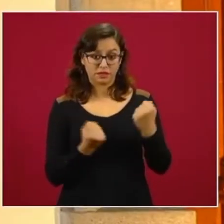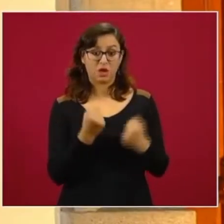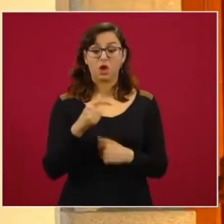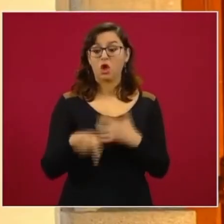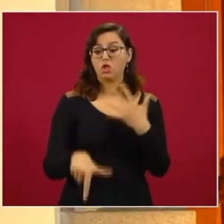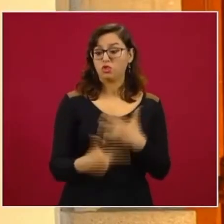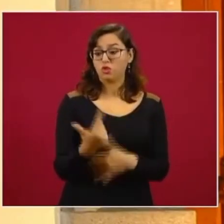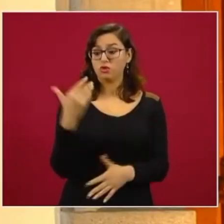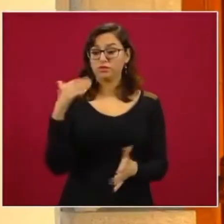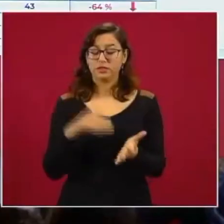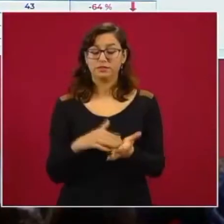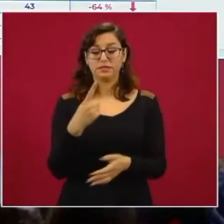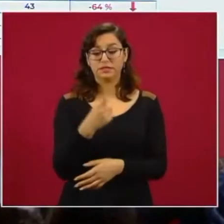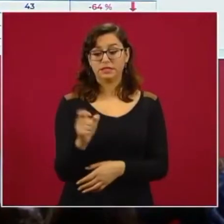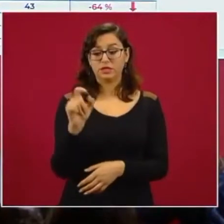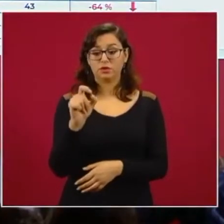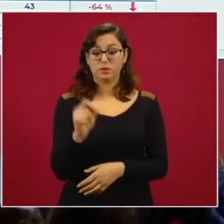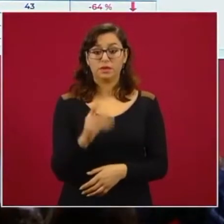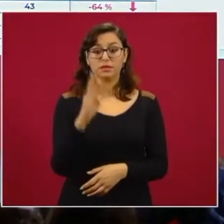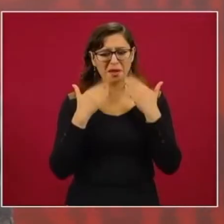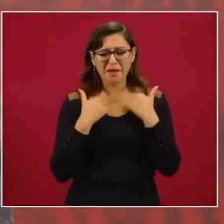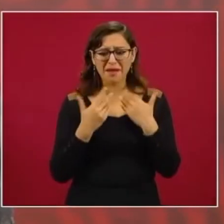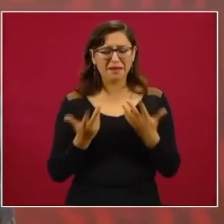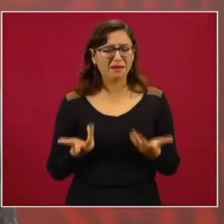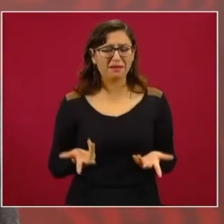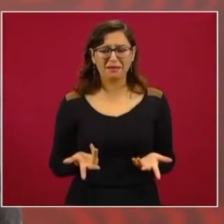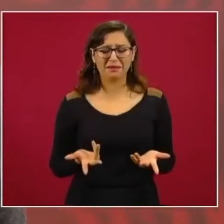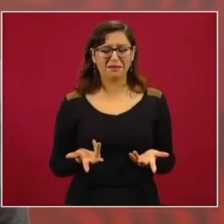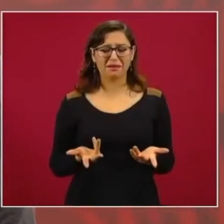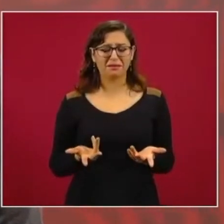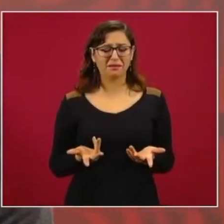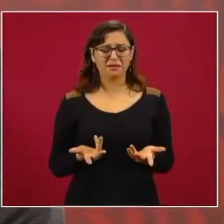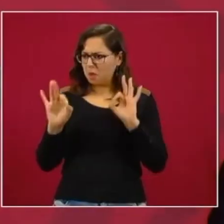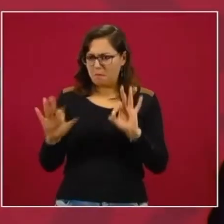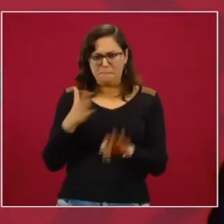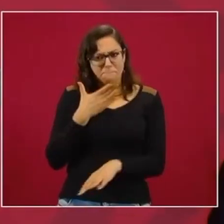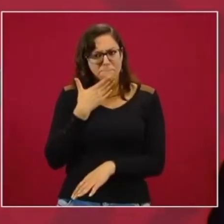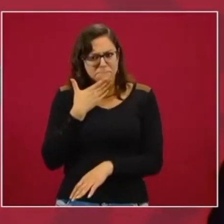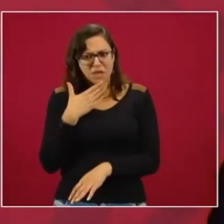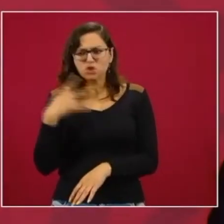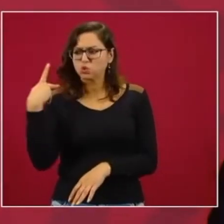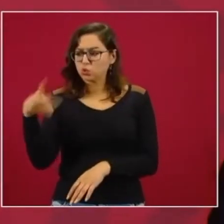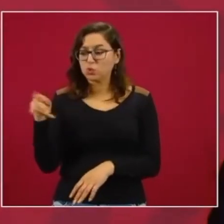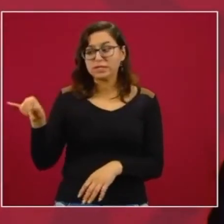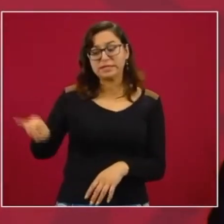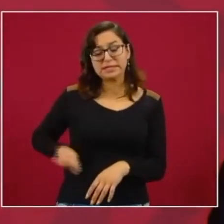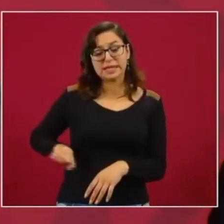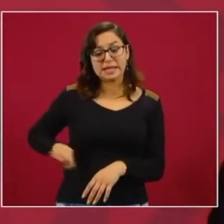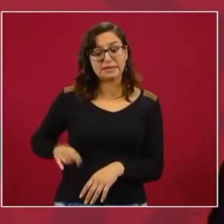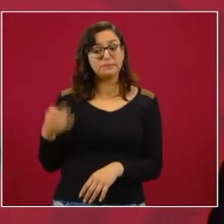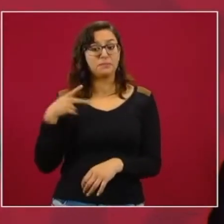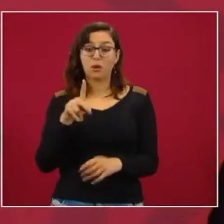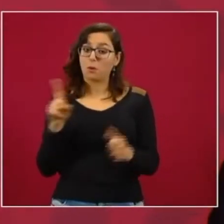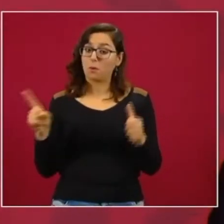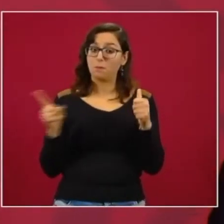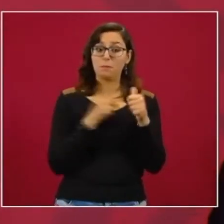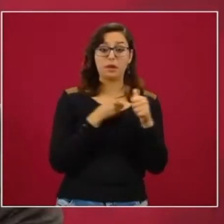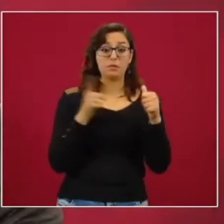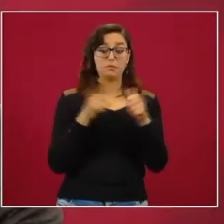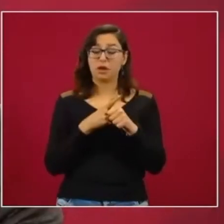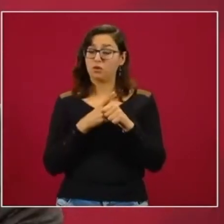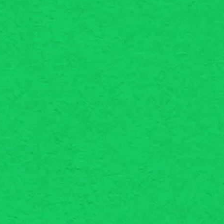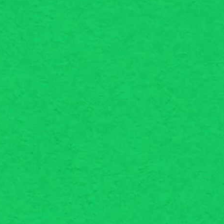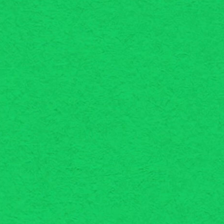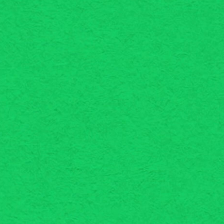identificado como ingreso a México son China y la India. Con información de Sharon Smoke, Canal